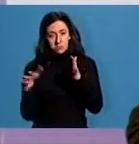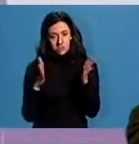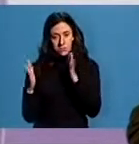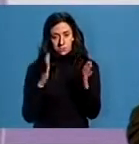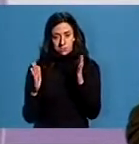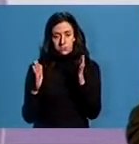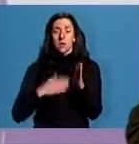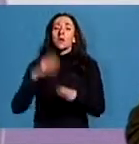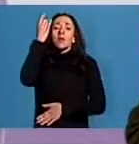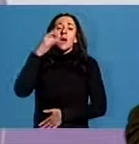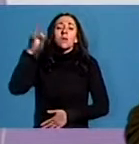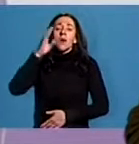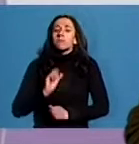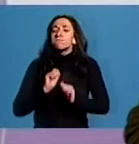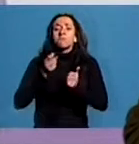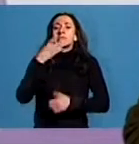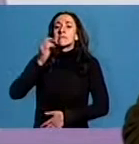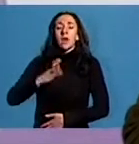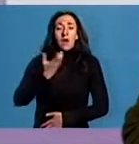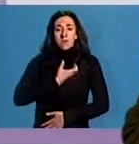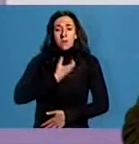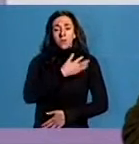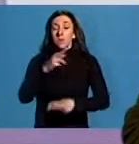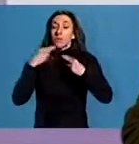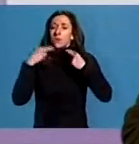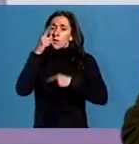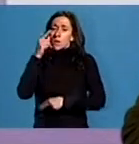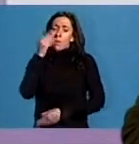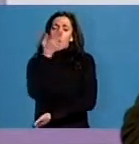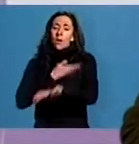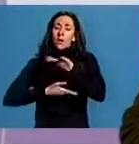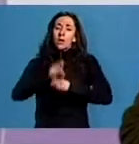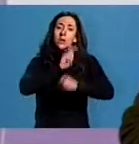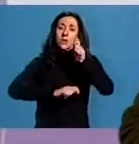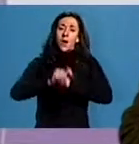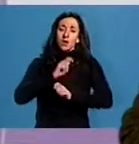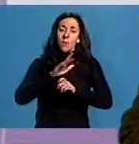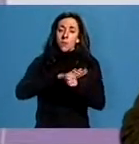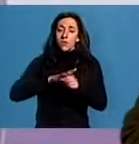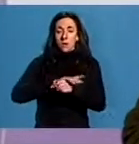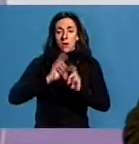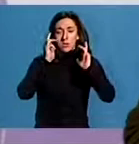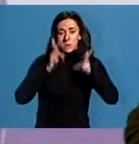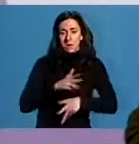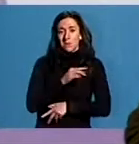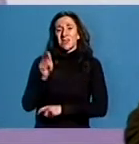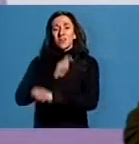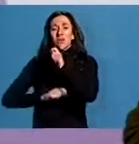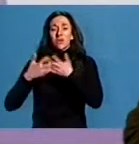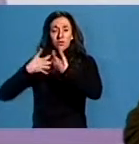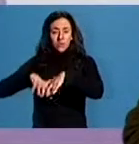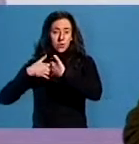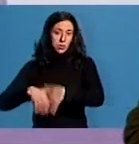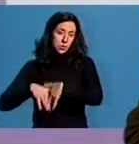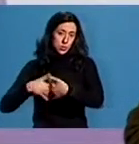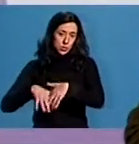A idea partiu do Concello e a Deputación de Lugo coa colaboración da Asociación Provincial dos Taleiros e a Asociación de Industrias Elaboradoras